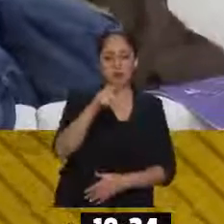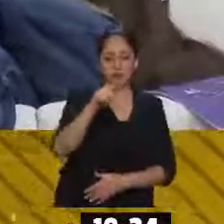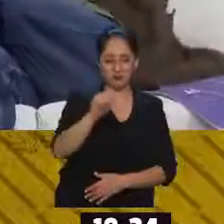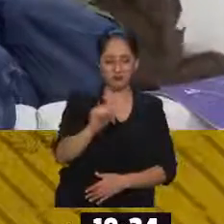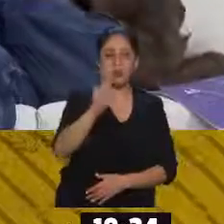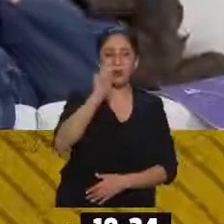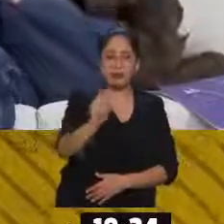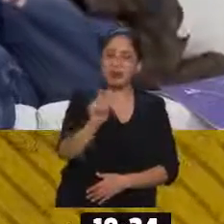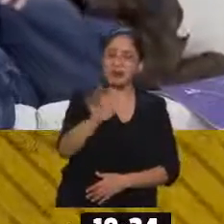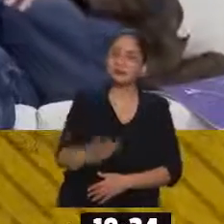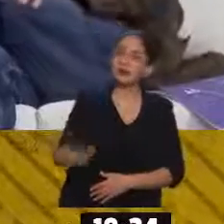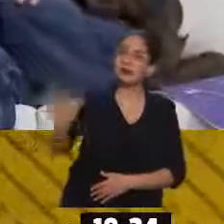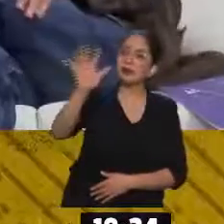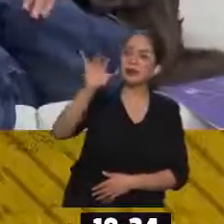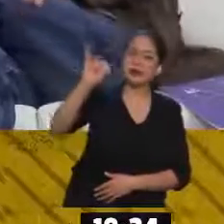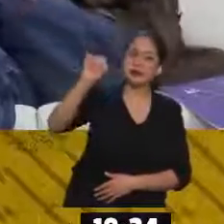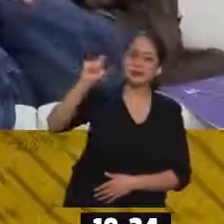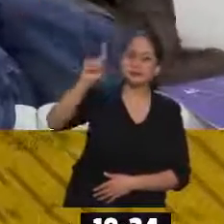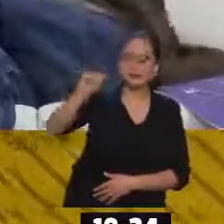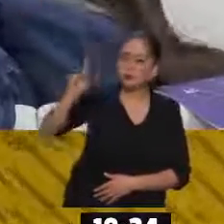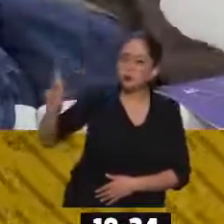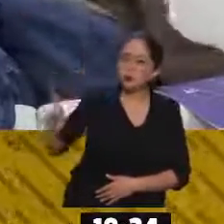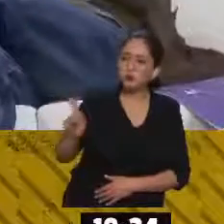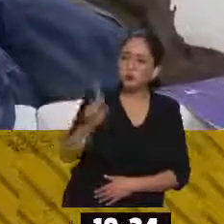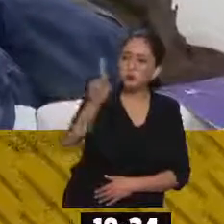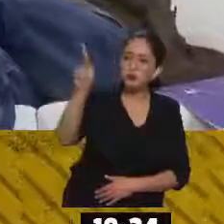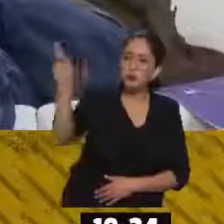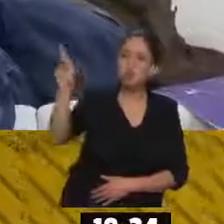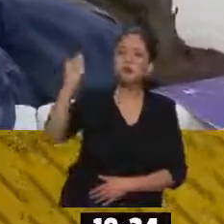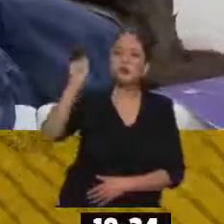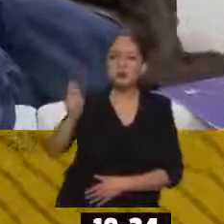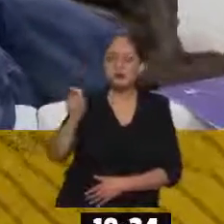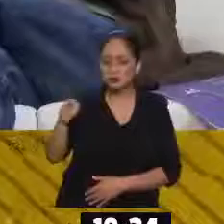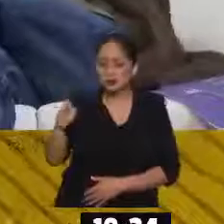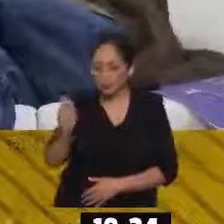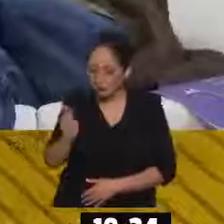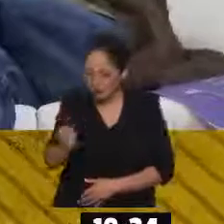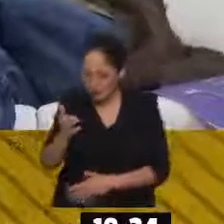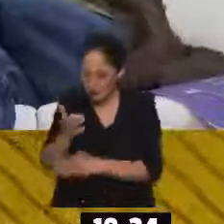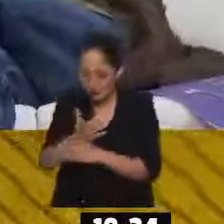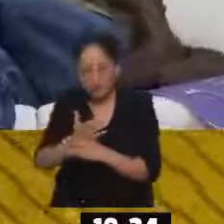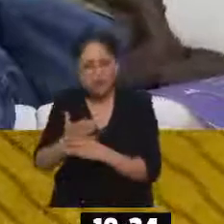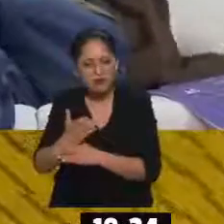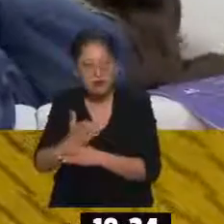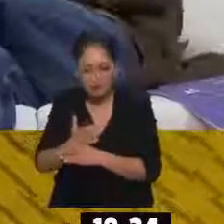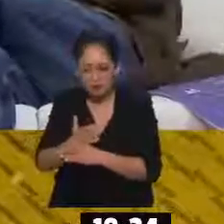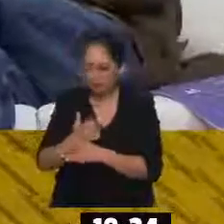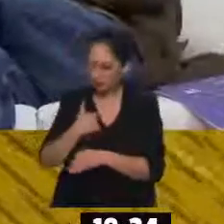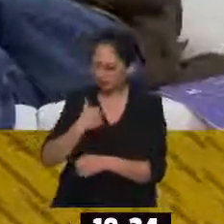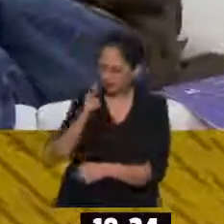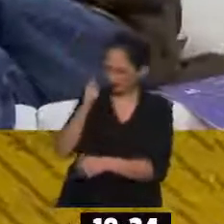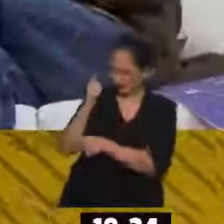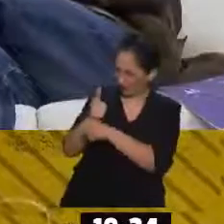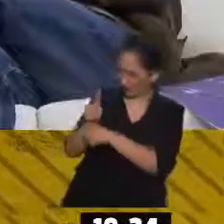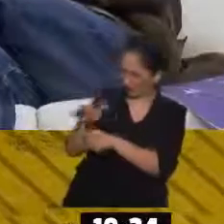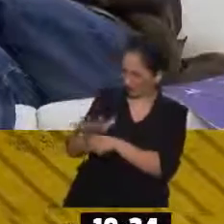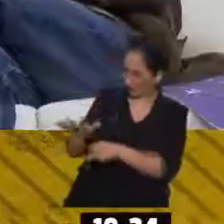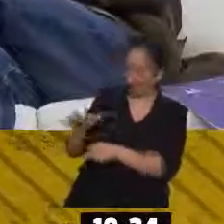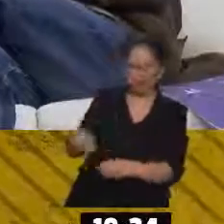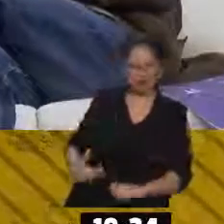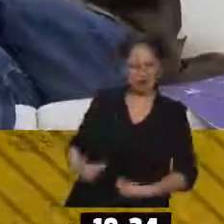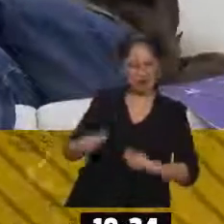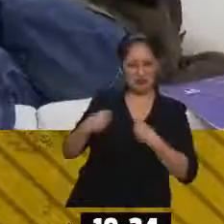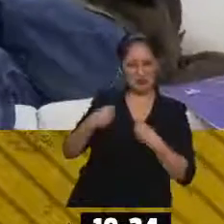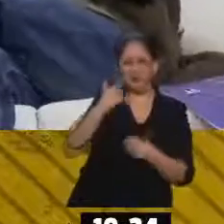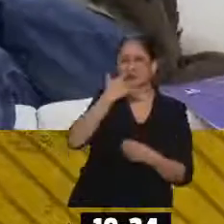perdido en Islandia, donde los cineastas conocieron ese café y descubrieron un universo muy particular. Que se movía alrededor